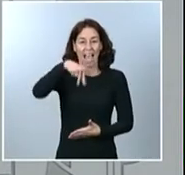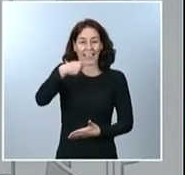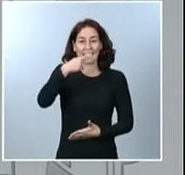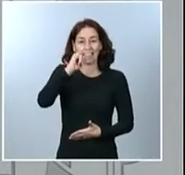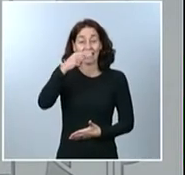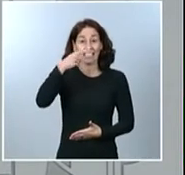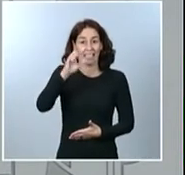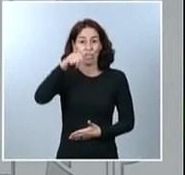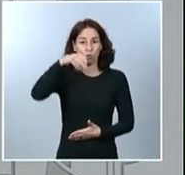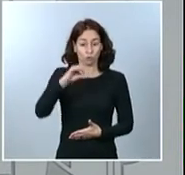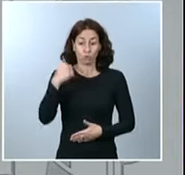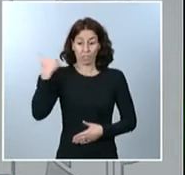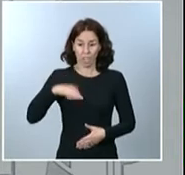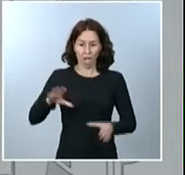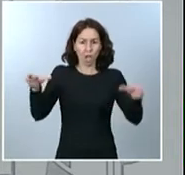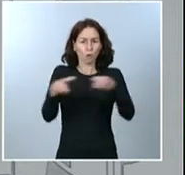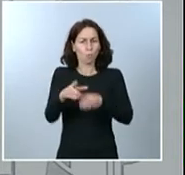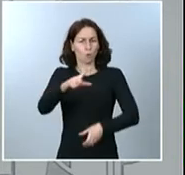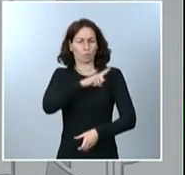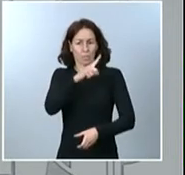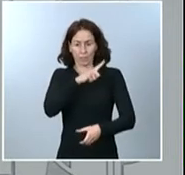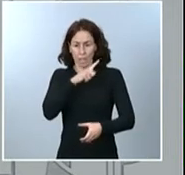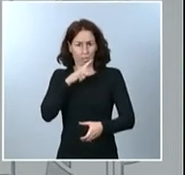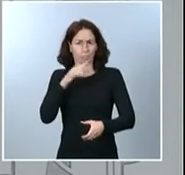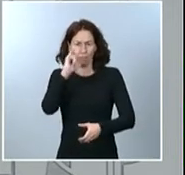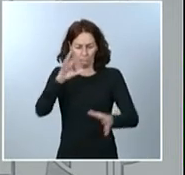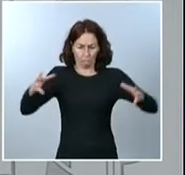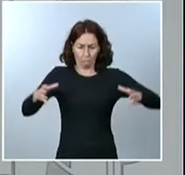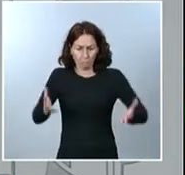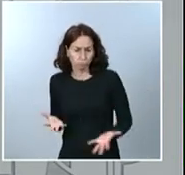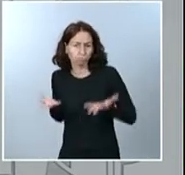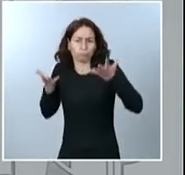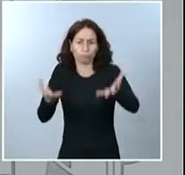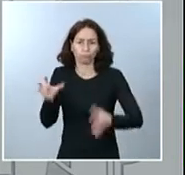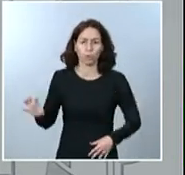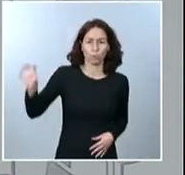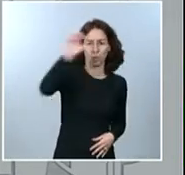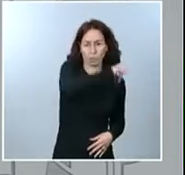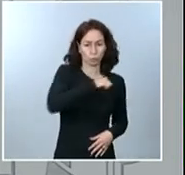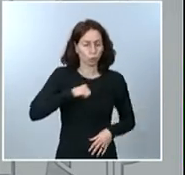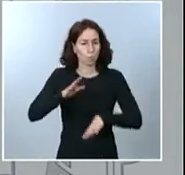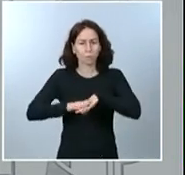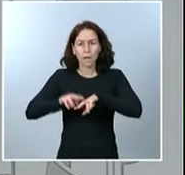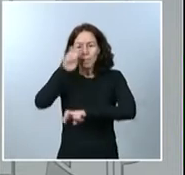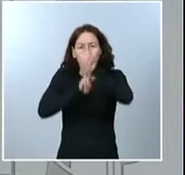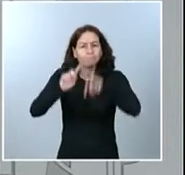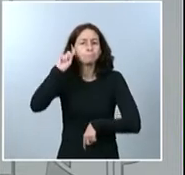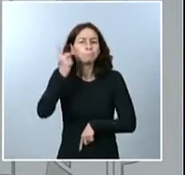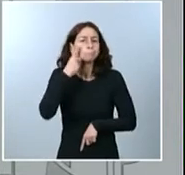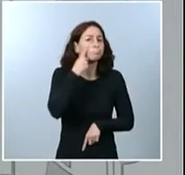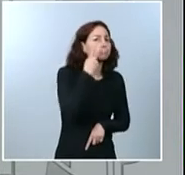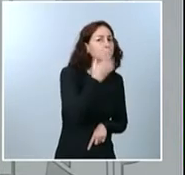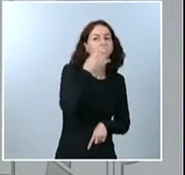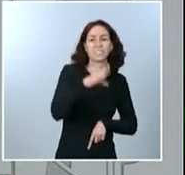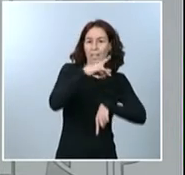efectivos de las Fuerzas Armadas que están a disposición de las comunidades autónomas para realizar labores de rastreo fundamentales, prioritarias en esta segunda